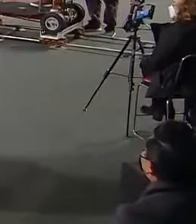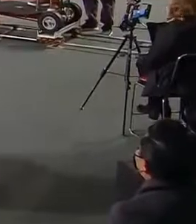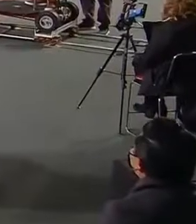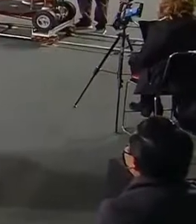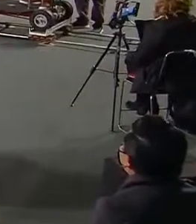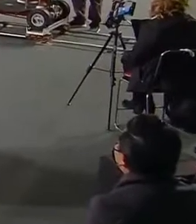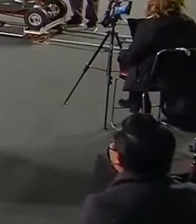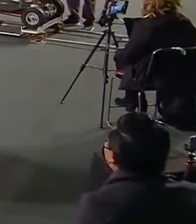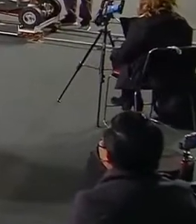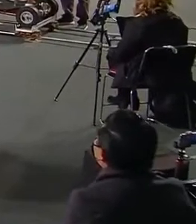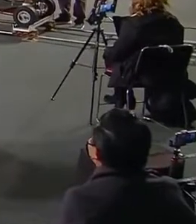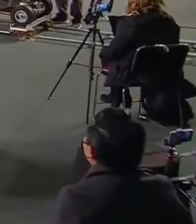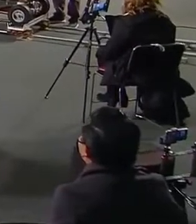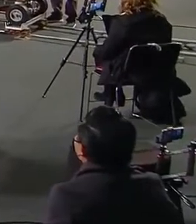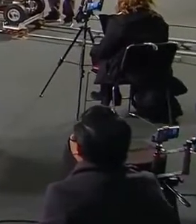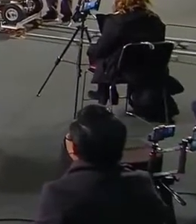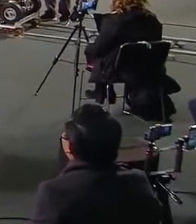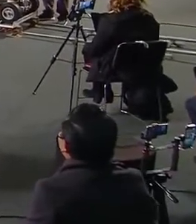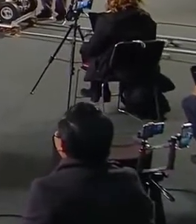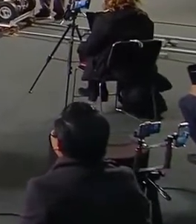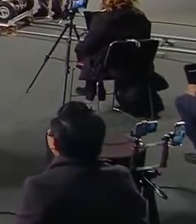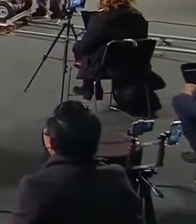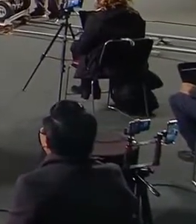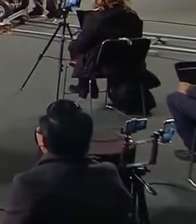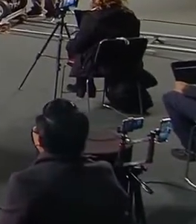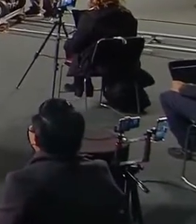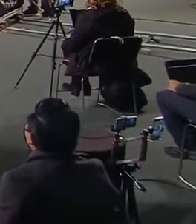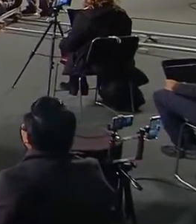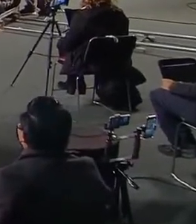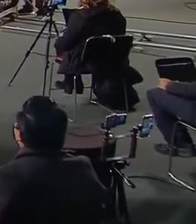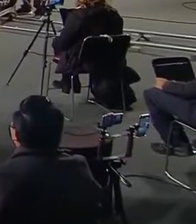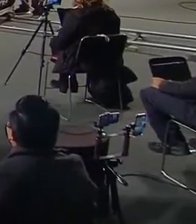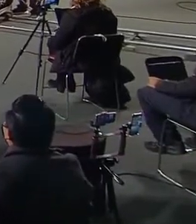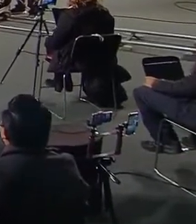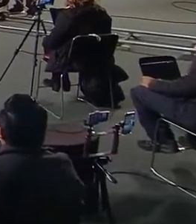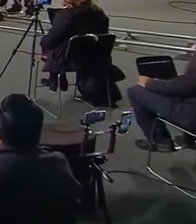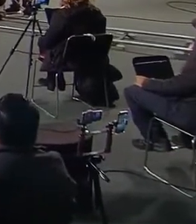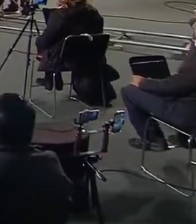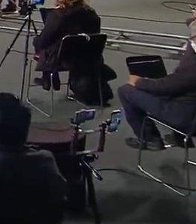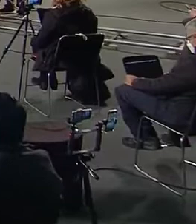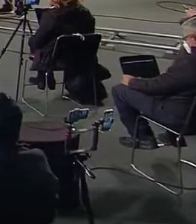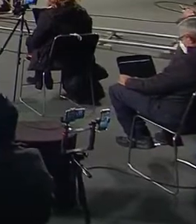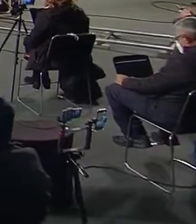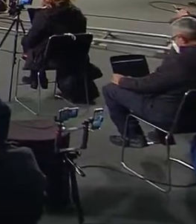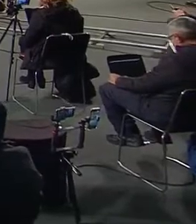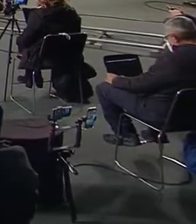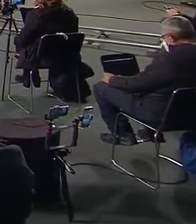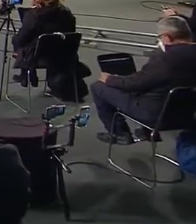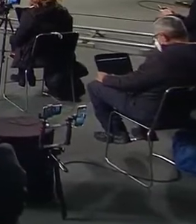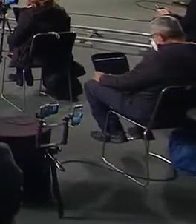Estamos pendientes de su salud. Bueno, pues yo quisiera preguntar del tema de salud.